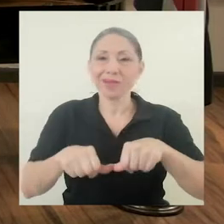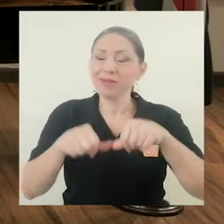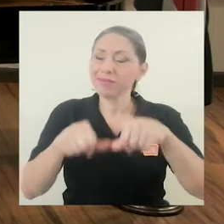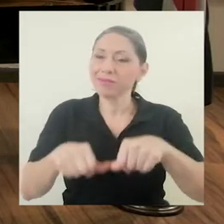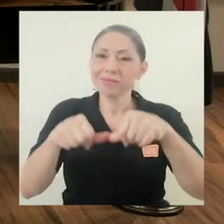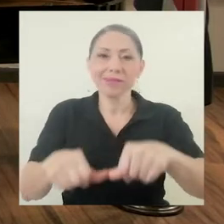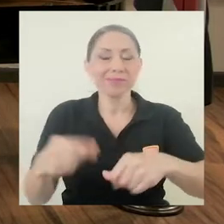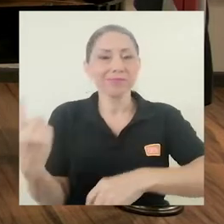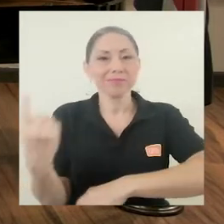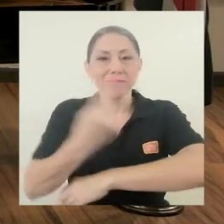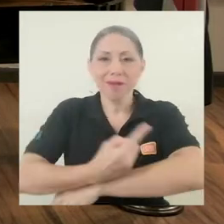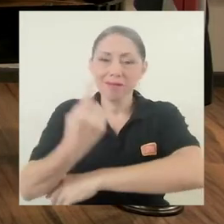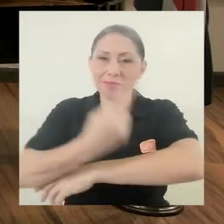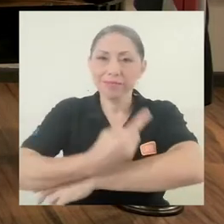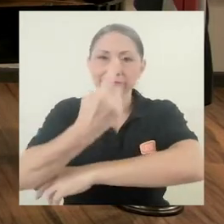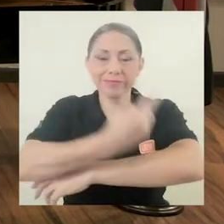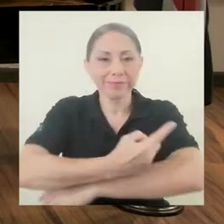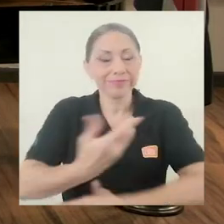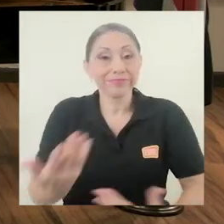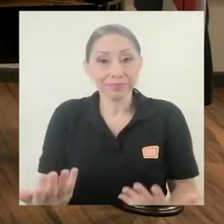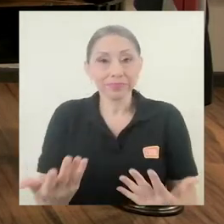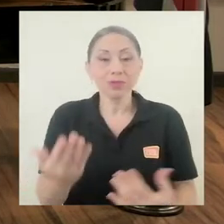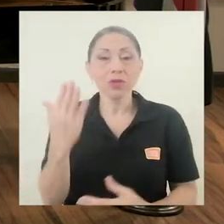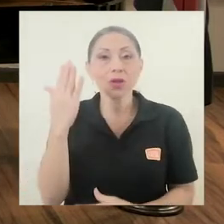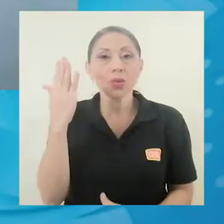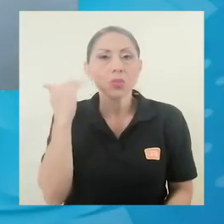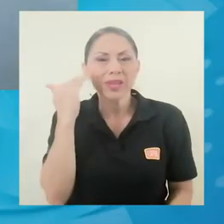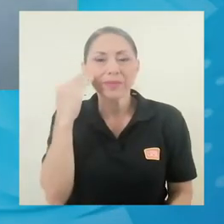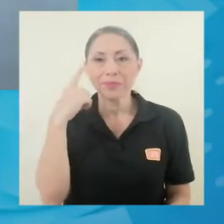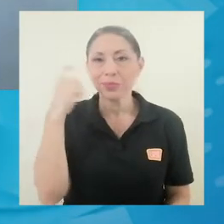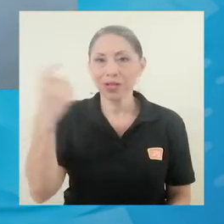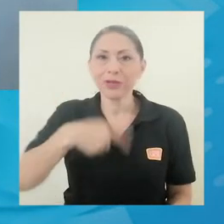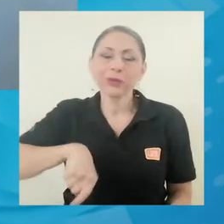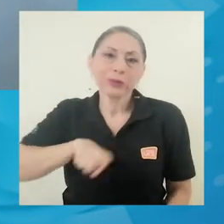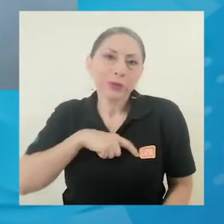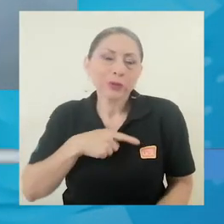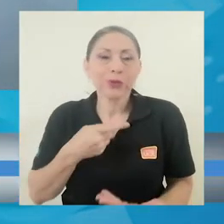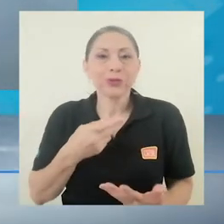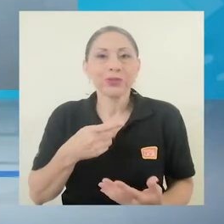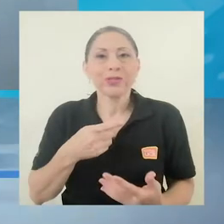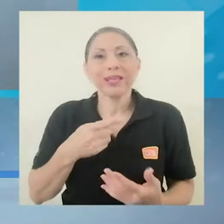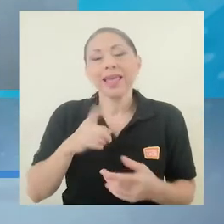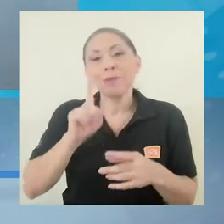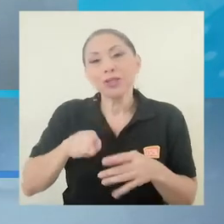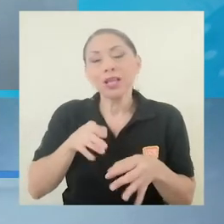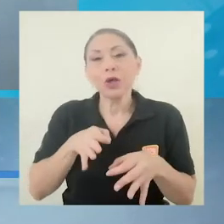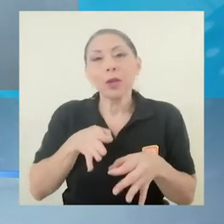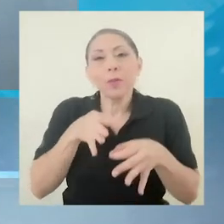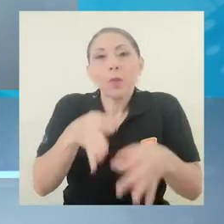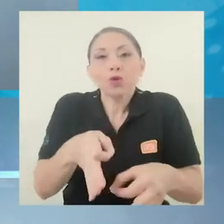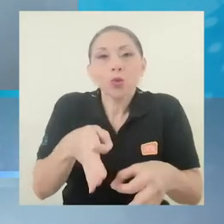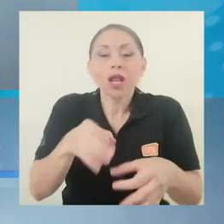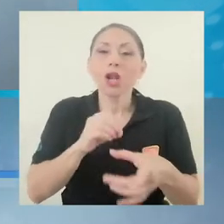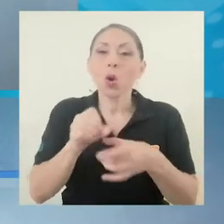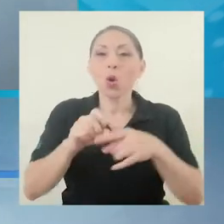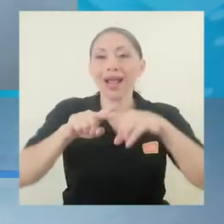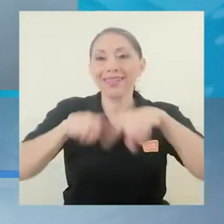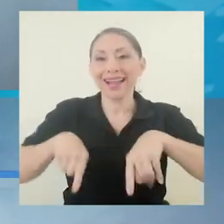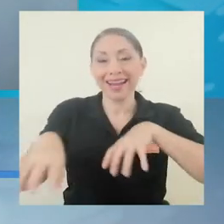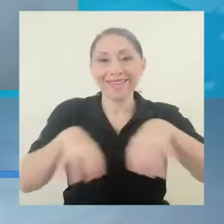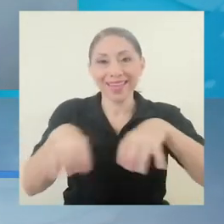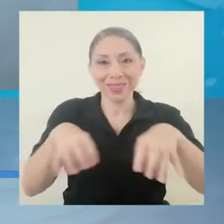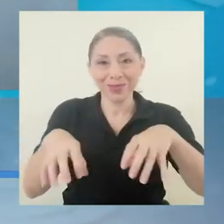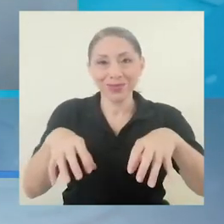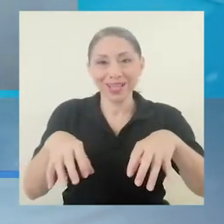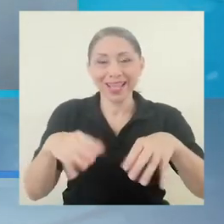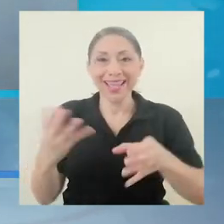continúa día a día. Esto porque hemos tenido que posponer o cancelar eventos que eran